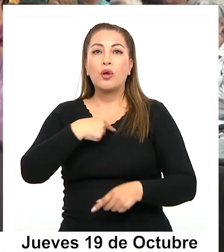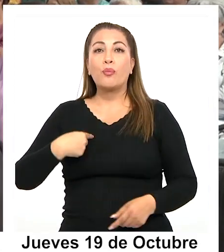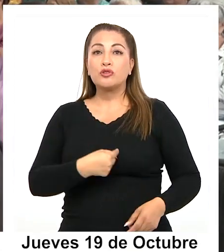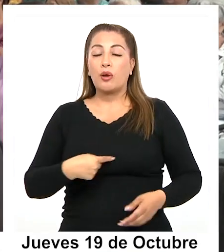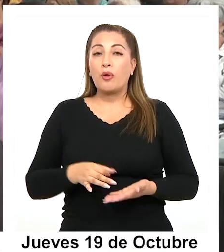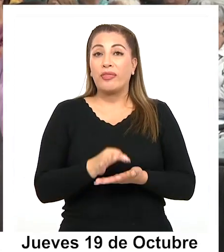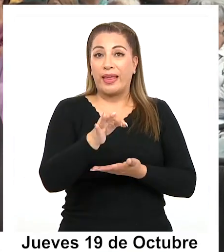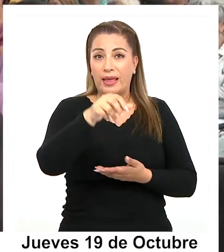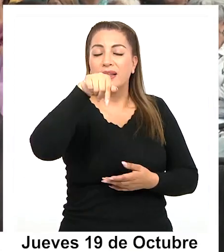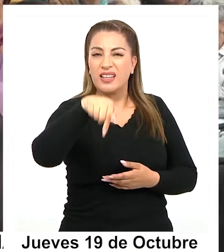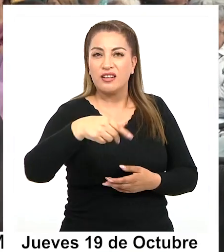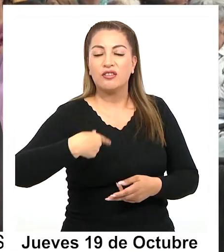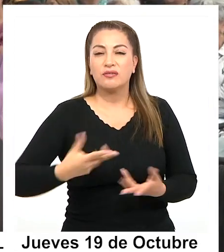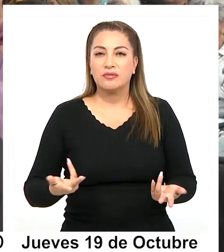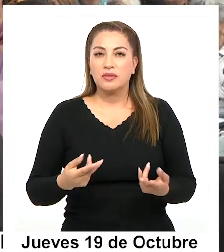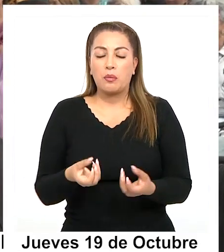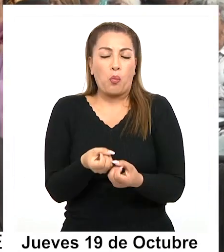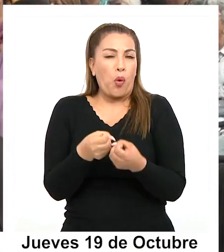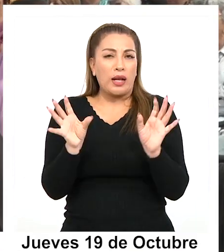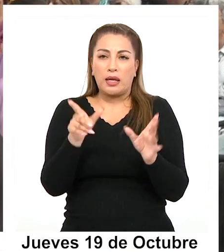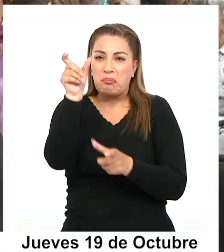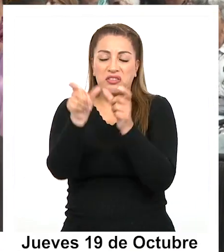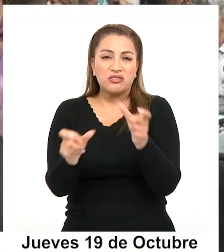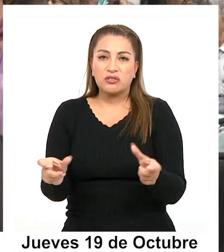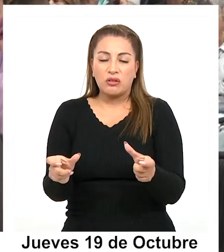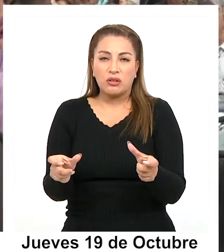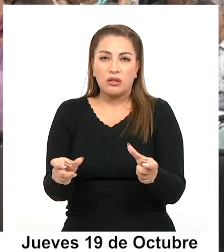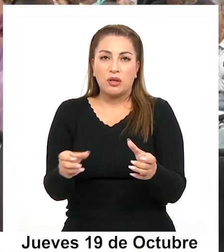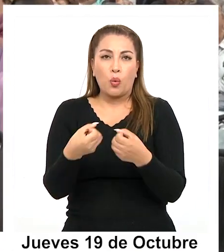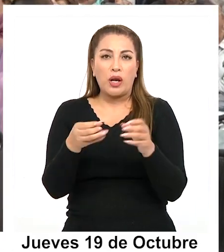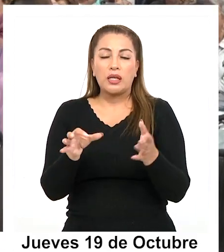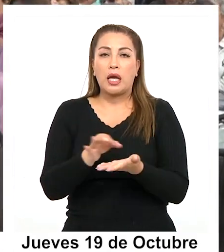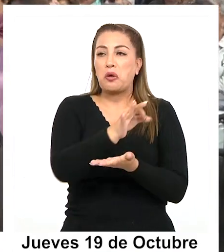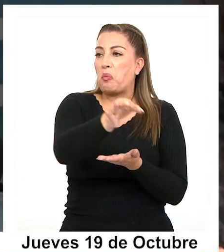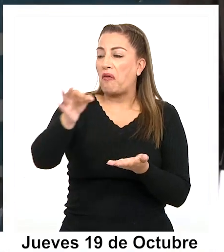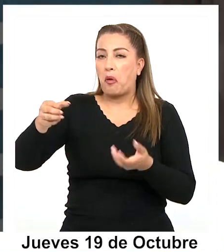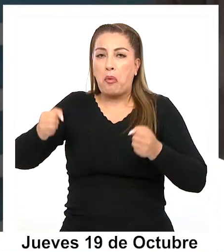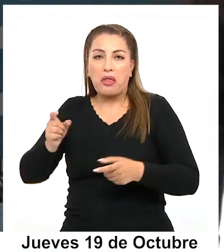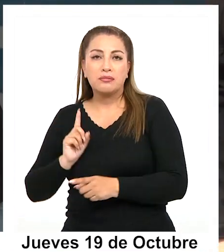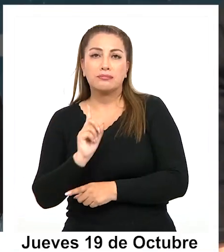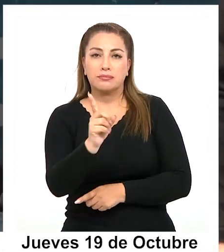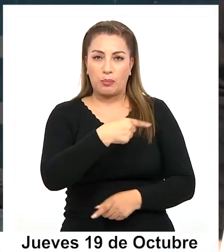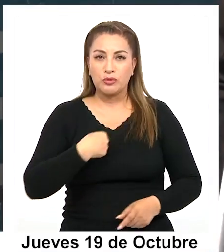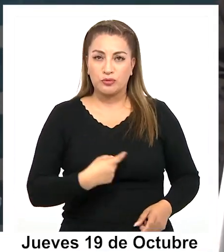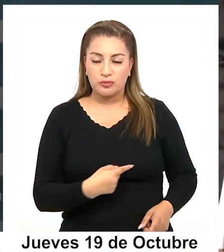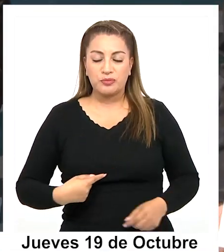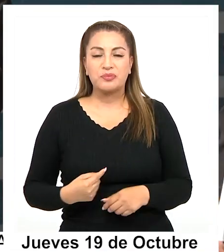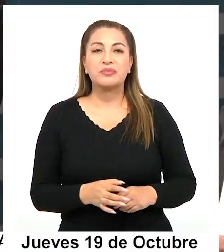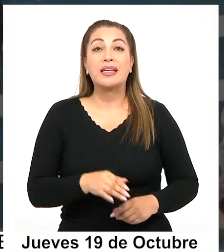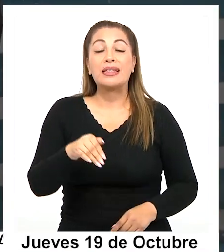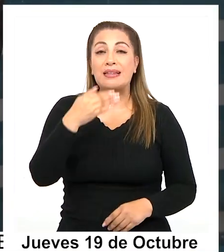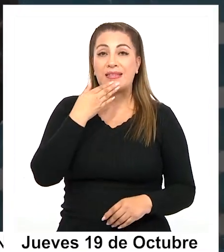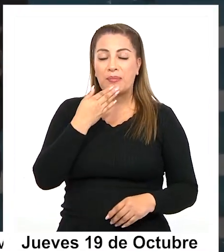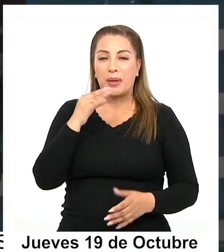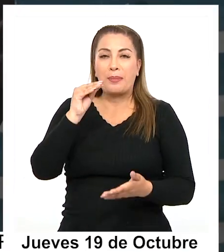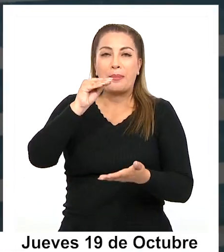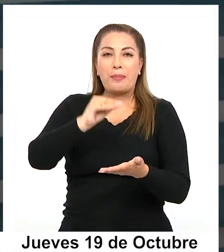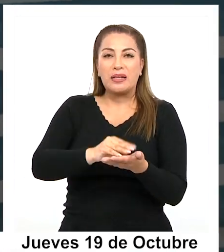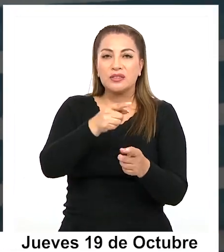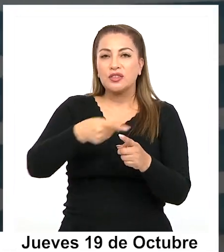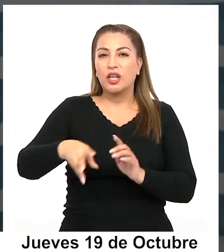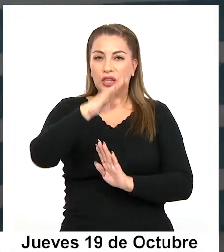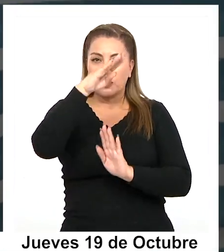Almonte, pero va ser para cualquier persona de cualquier comuna de la región. A esto se suman otros